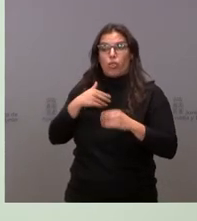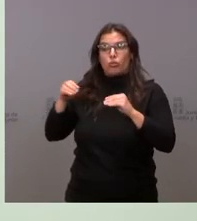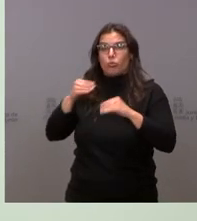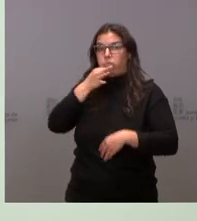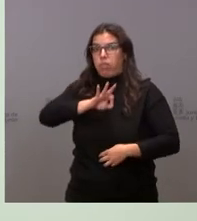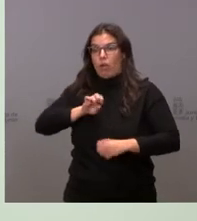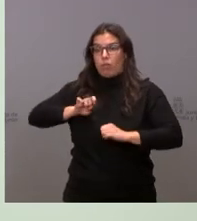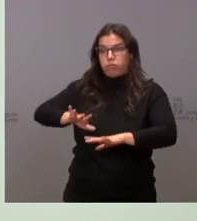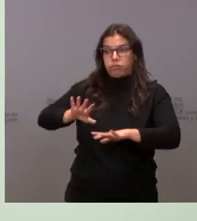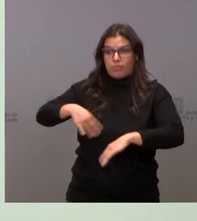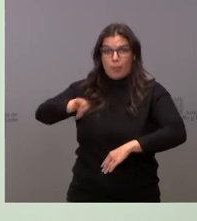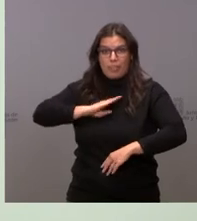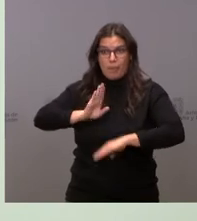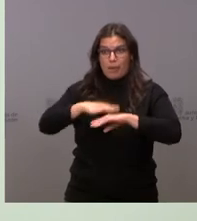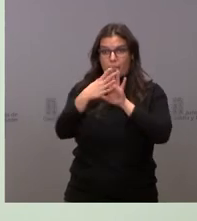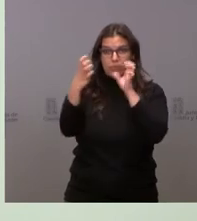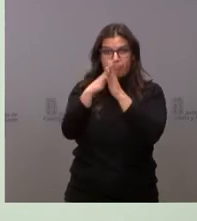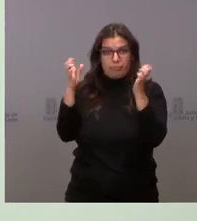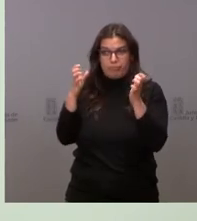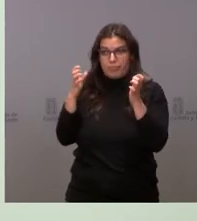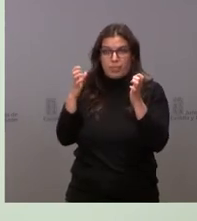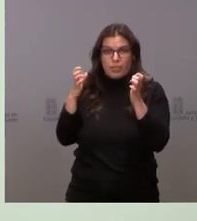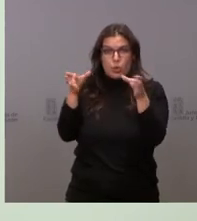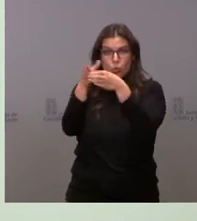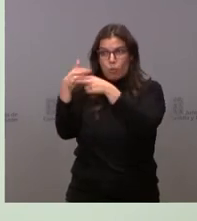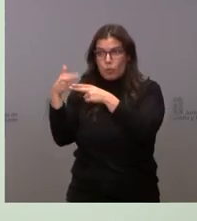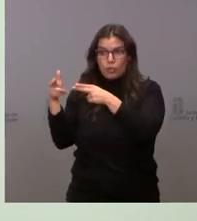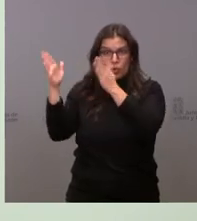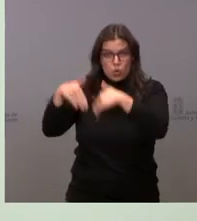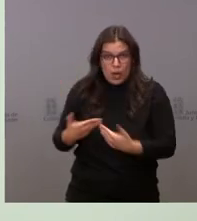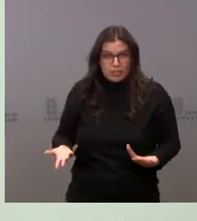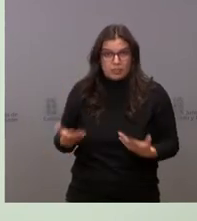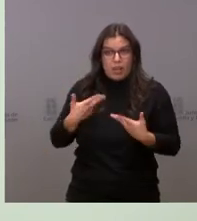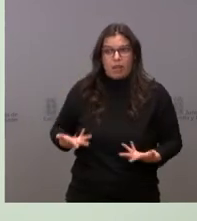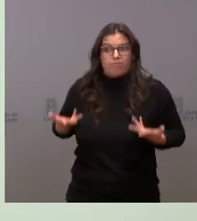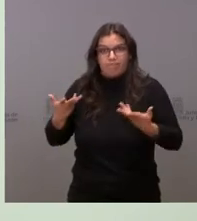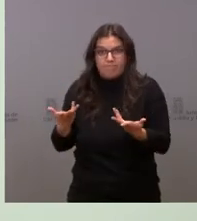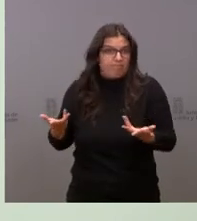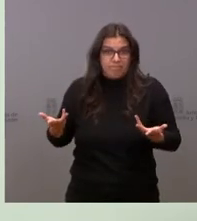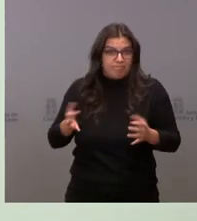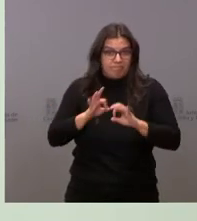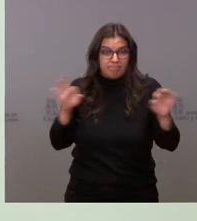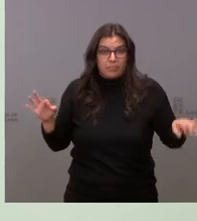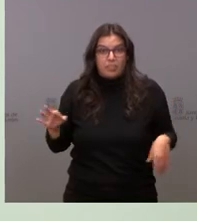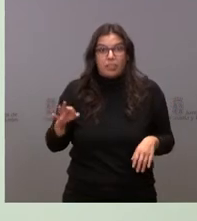incapacidad para entenderse con el resto de fuerzas políticas. Y fíjese que lo ha dicho desde las fuerzas políticas